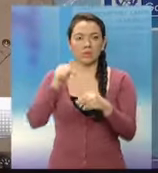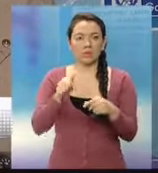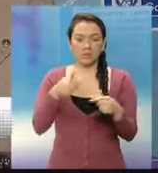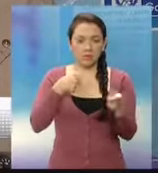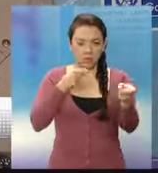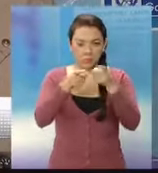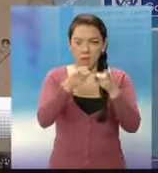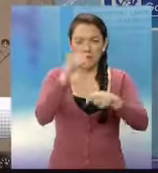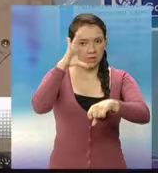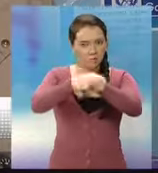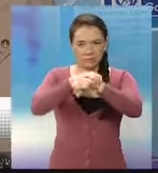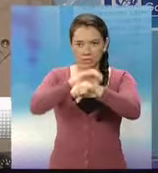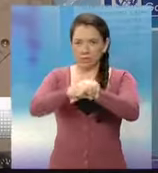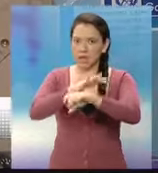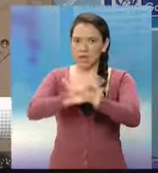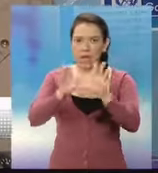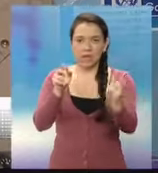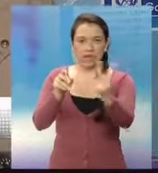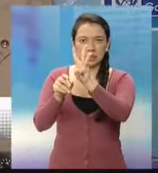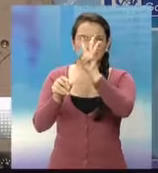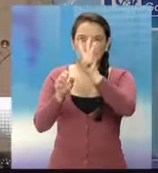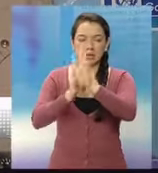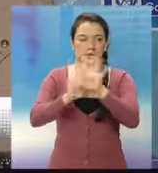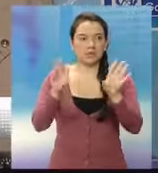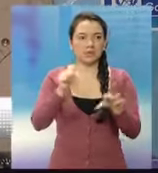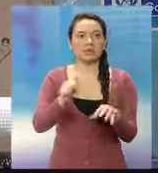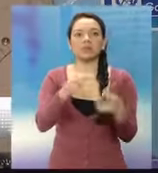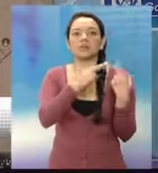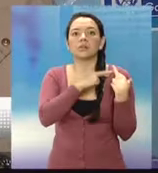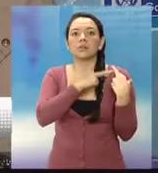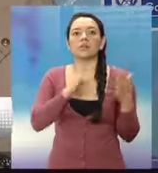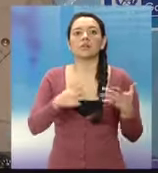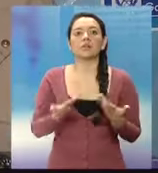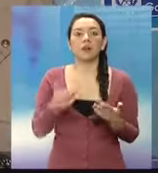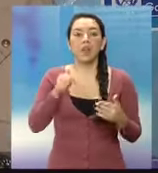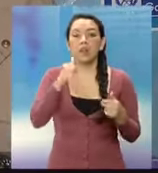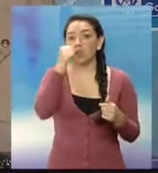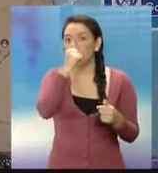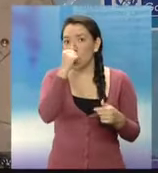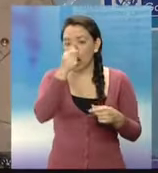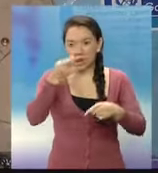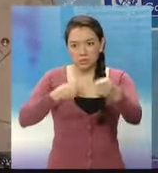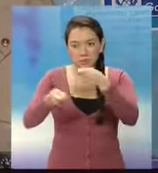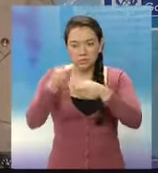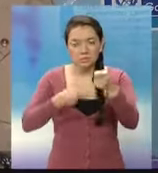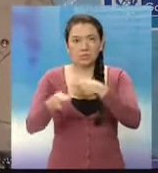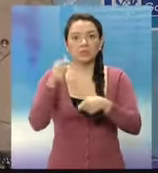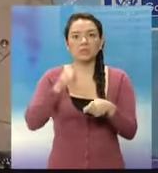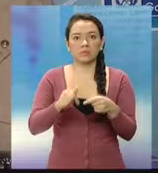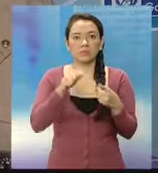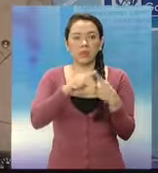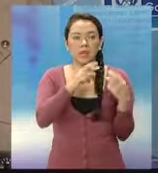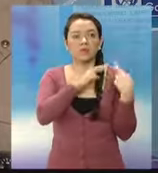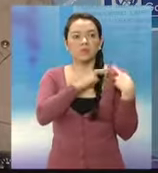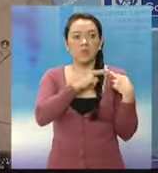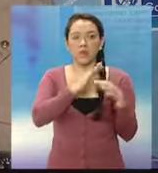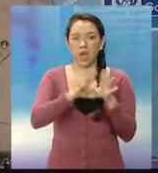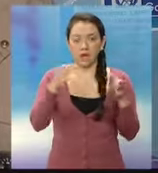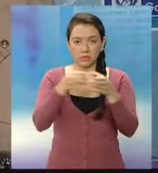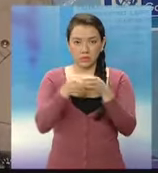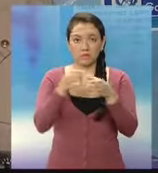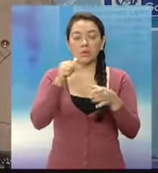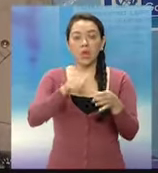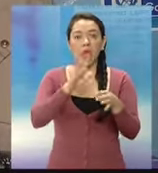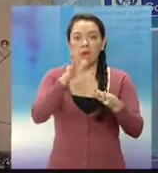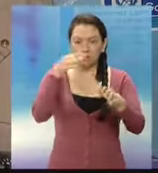están dedicados a la fabricación artesanal de droga sintética. Hemos encontrado dos laboratorios